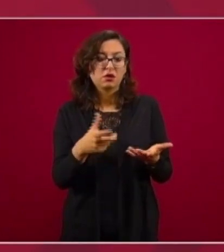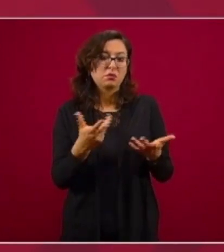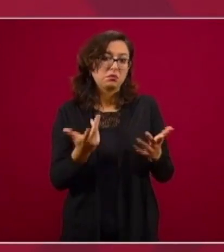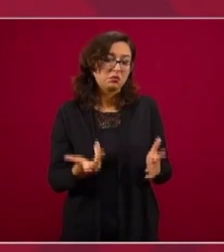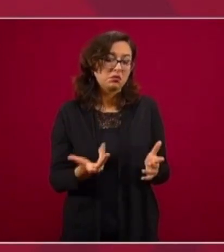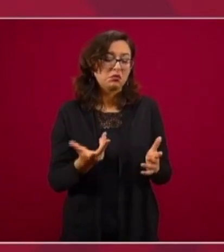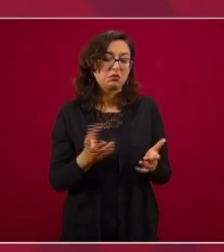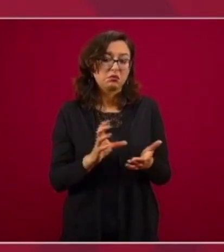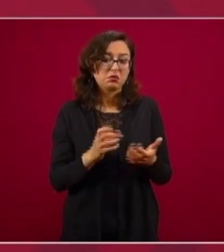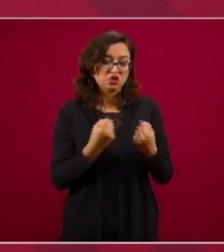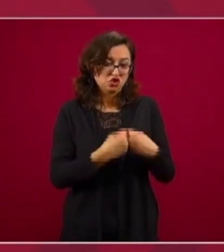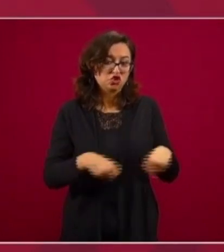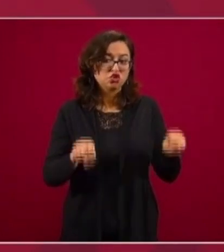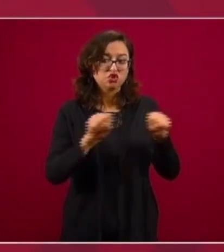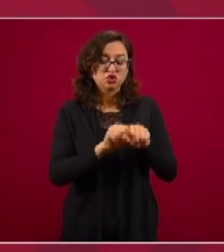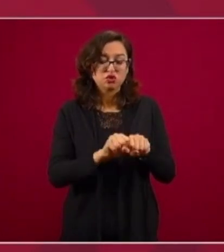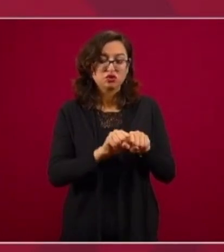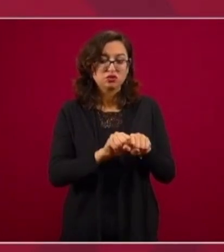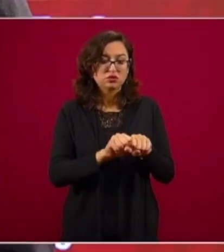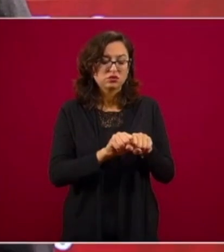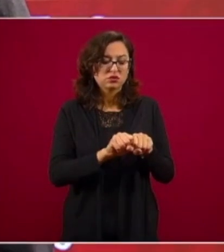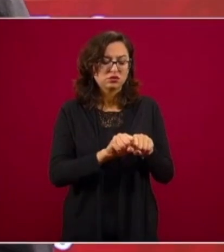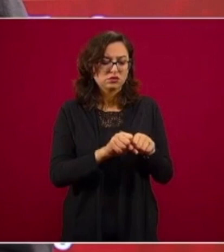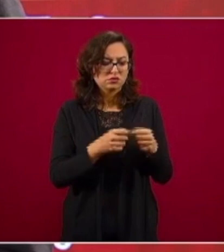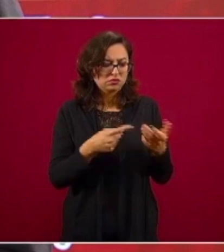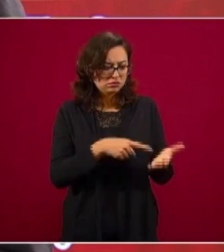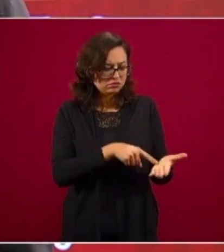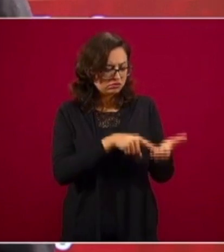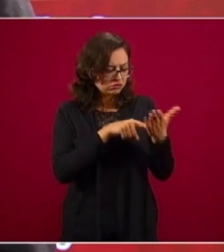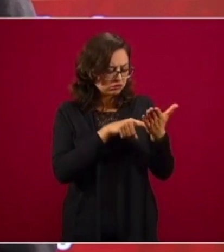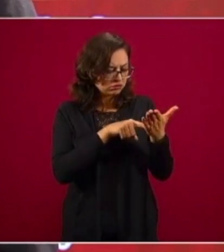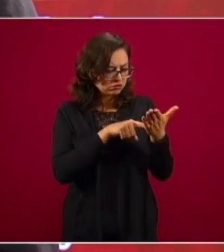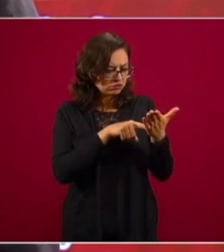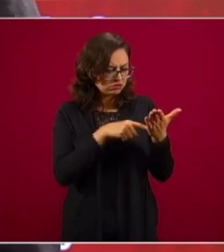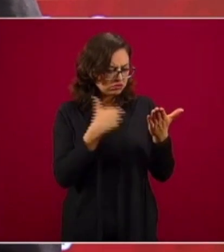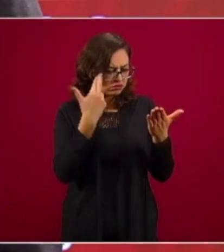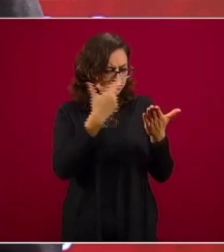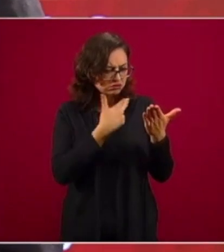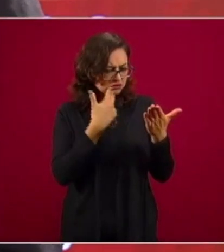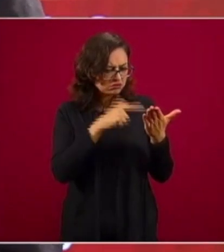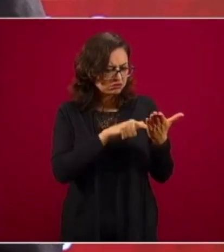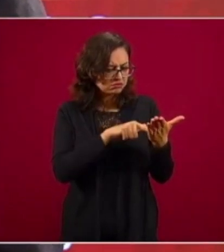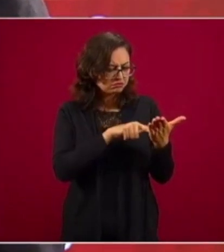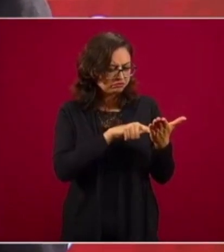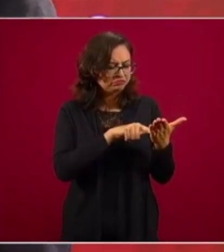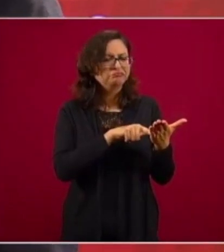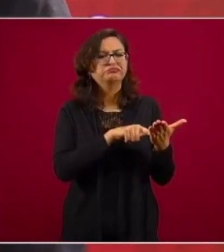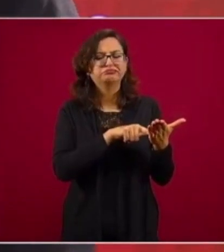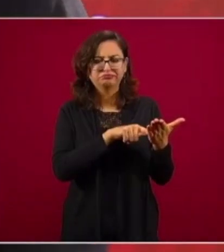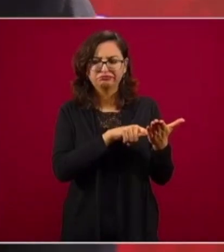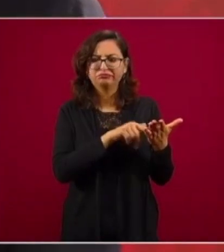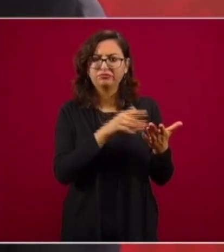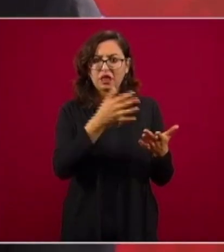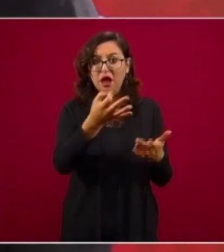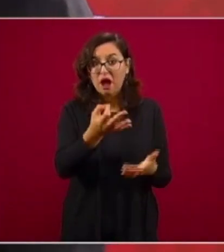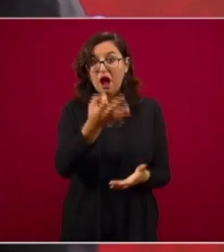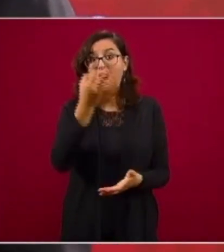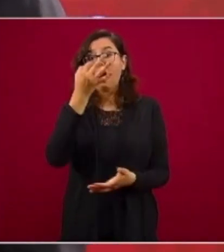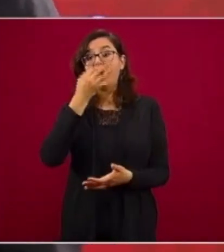mayoritario, nos manda a decir que si se